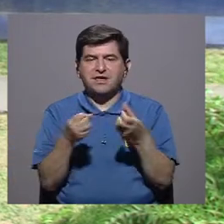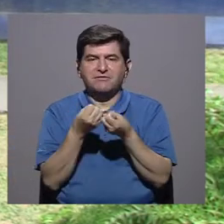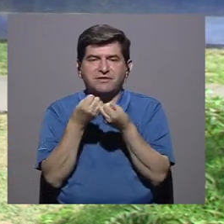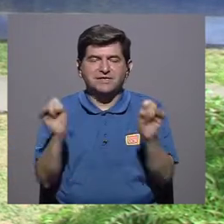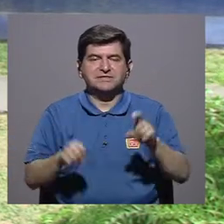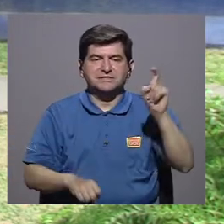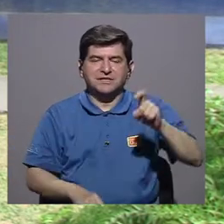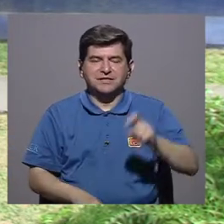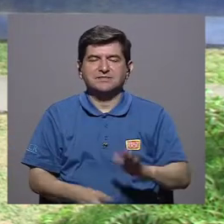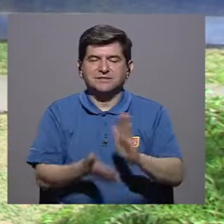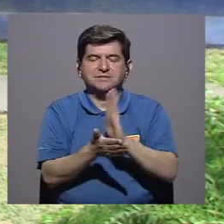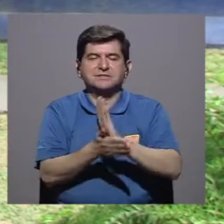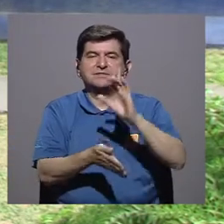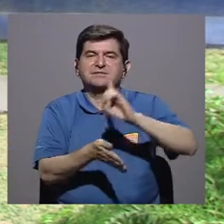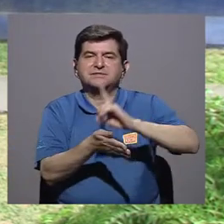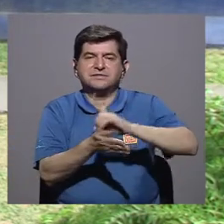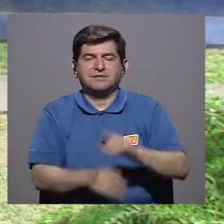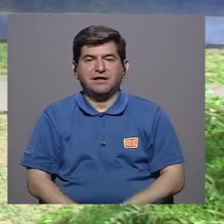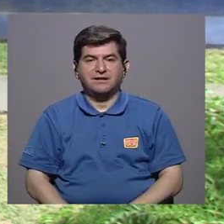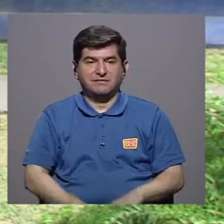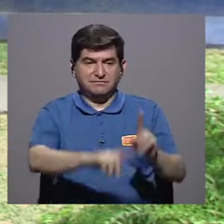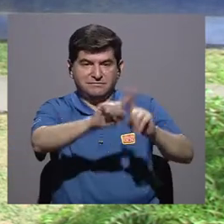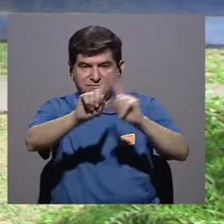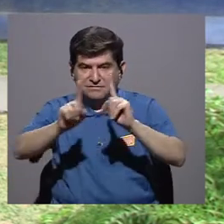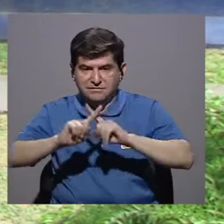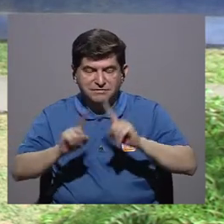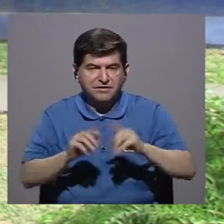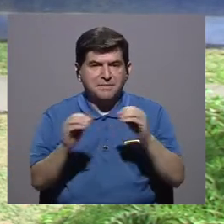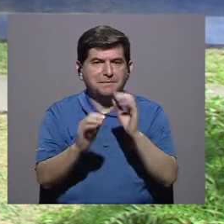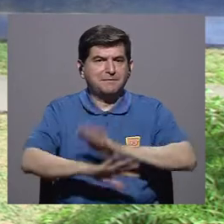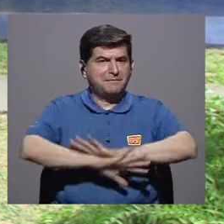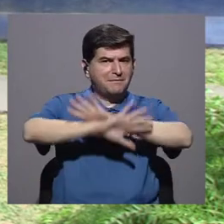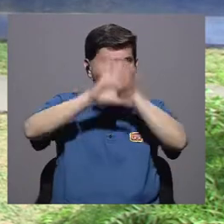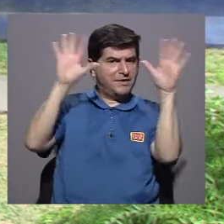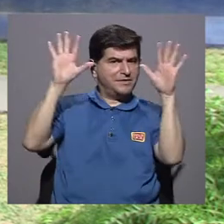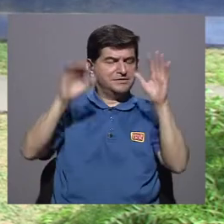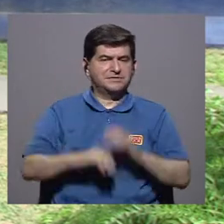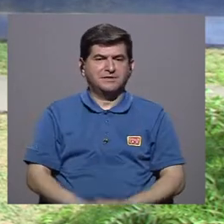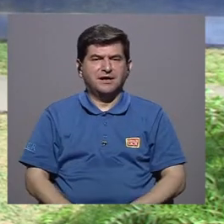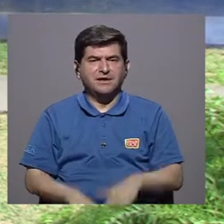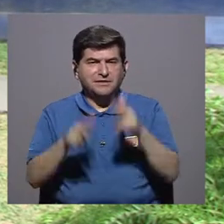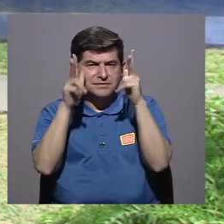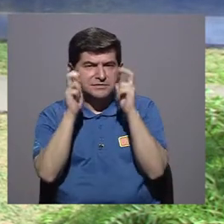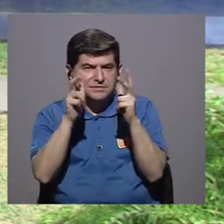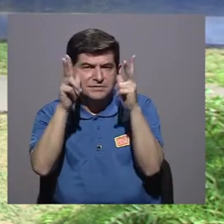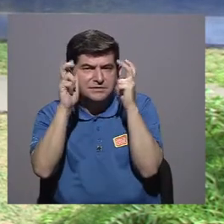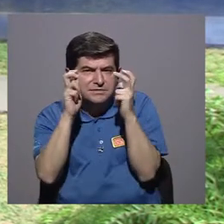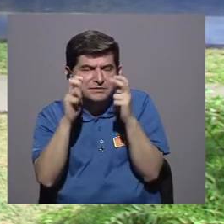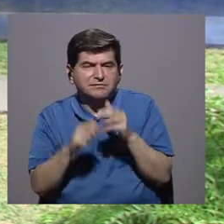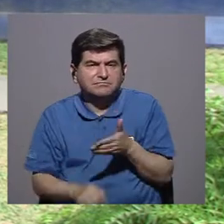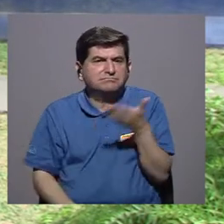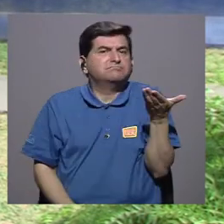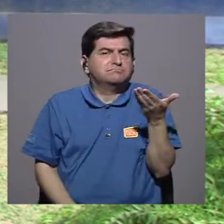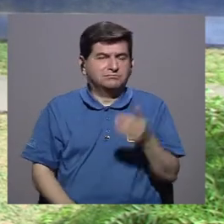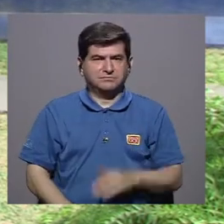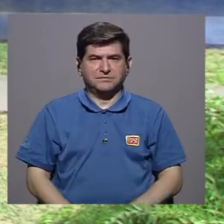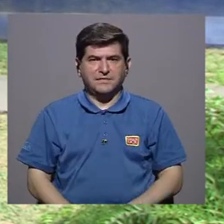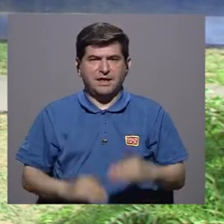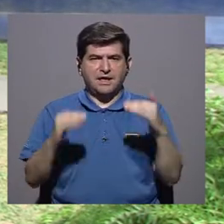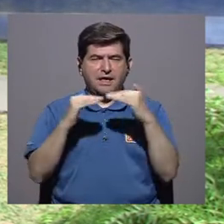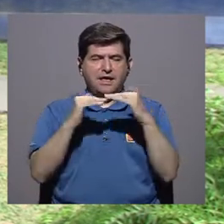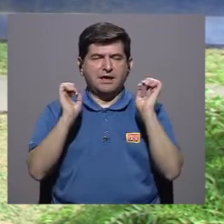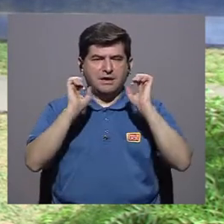de una receta médica. Y que las diferencias más evidentes que se vieron en cuanto a la percepción es en cuanto al nivel